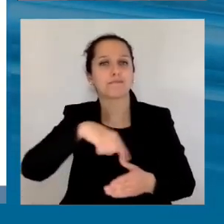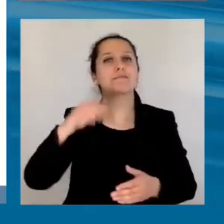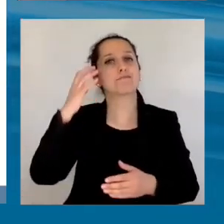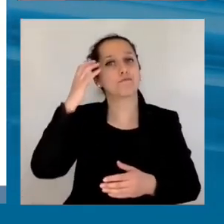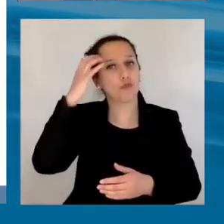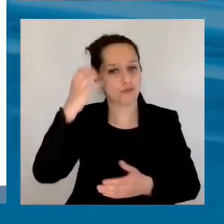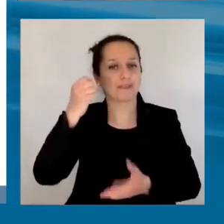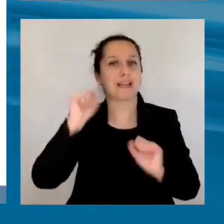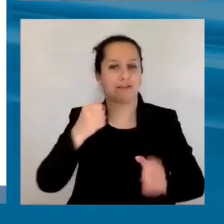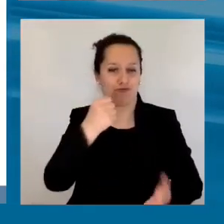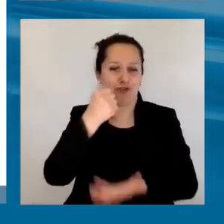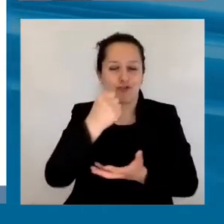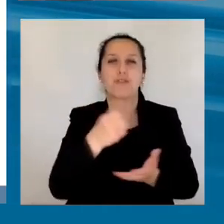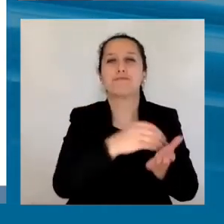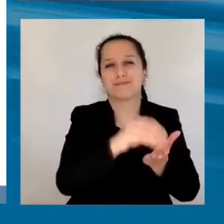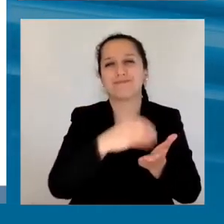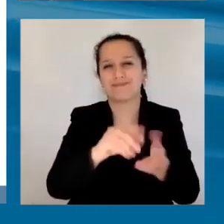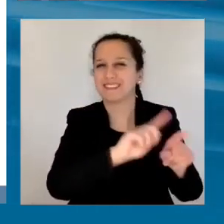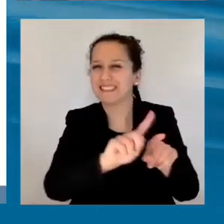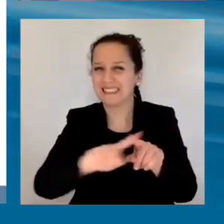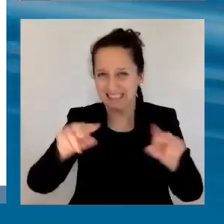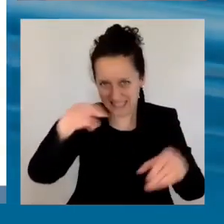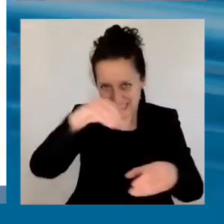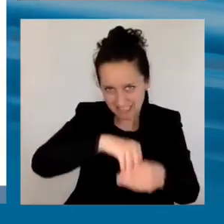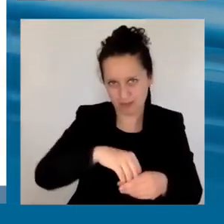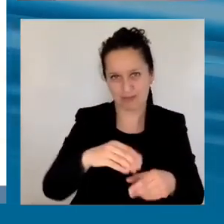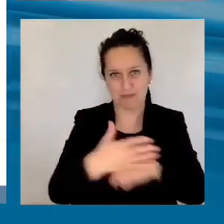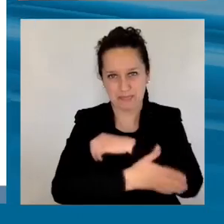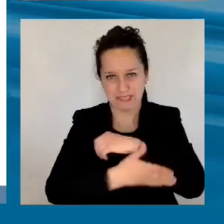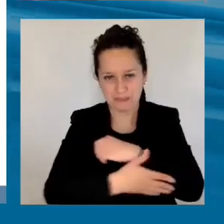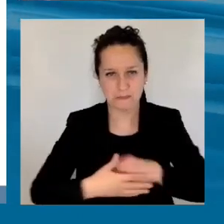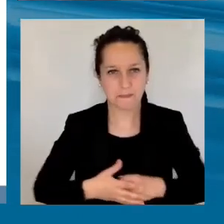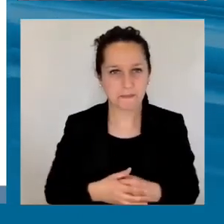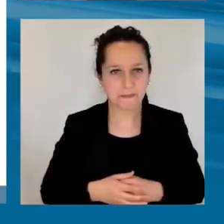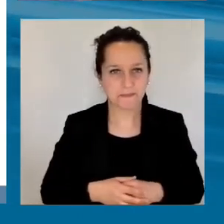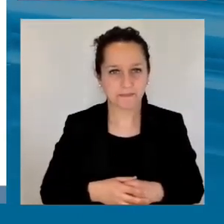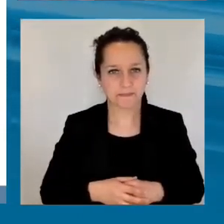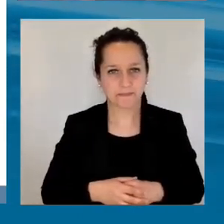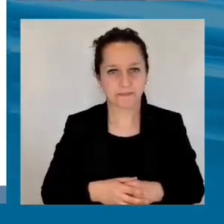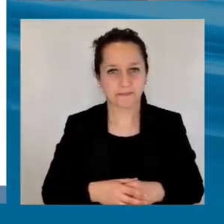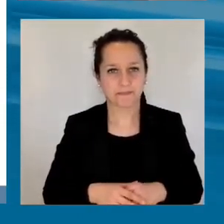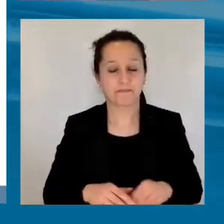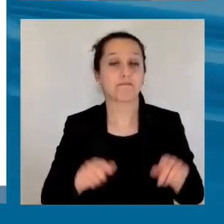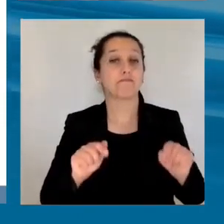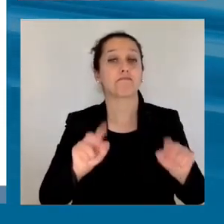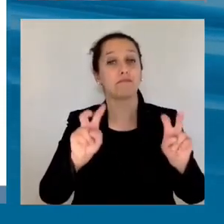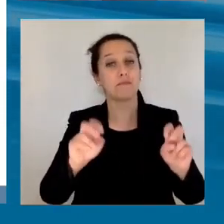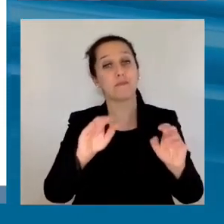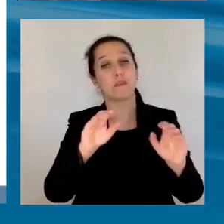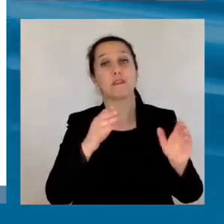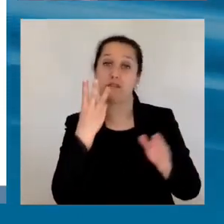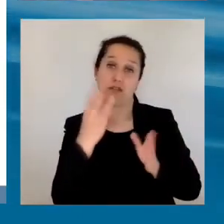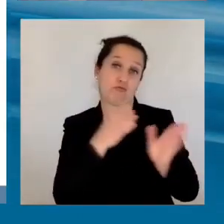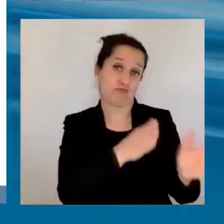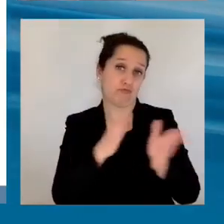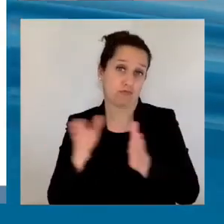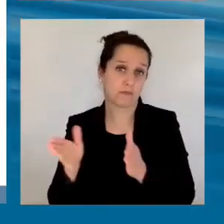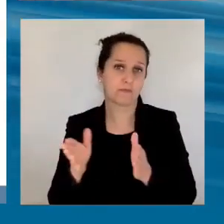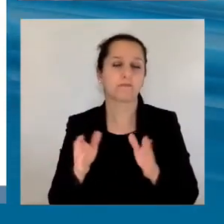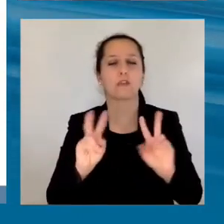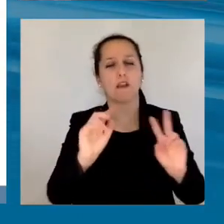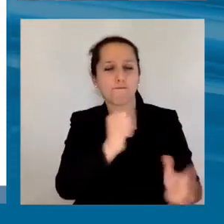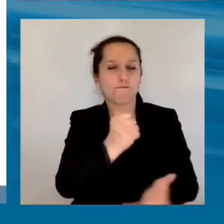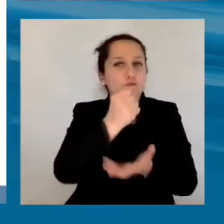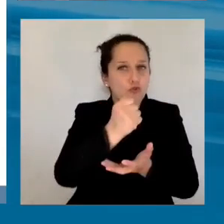movilización de financiamiento con tres grandes áreas, un área de fortalecer las finanzas públicas a lo interno, que es todo el tema de cómo